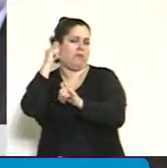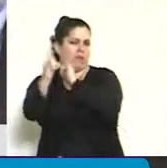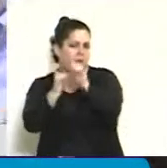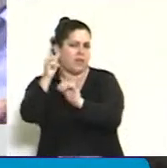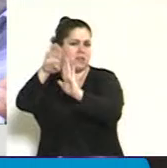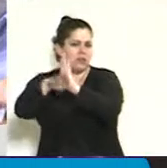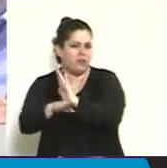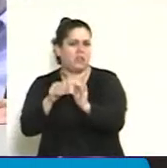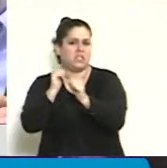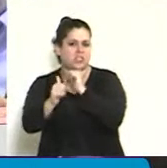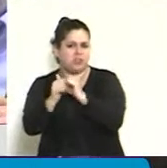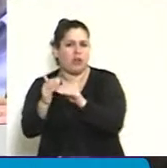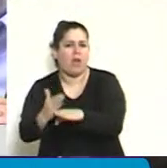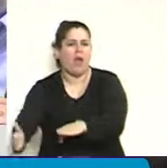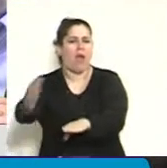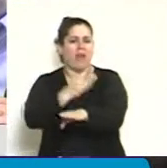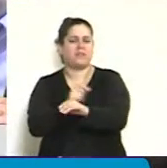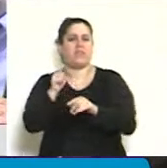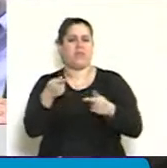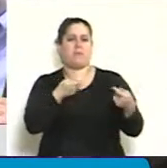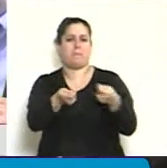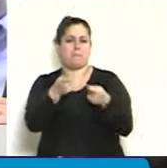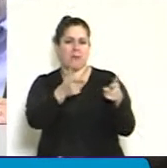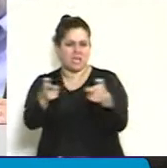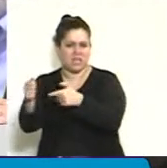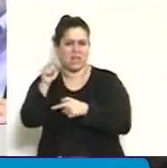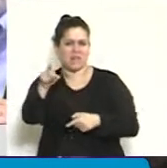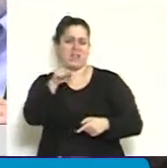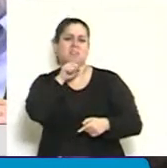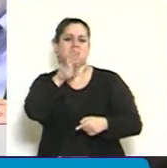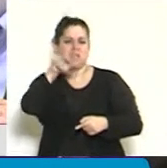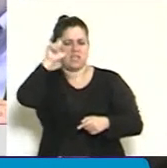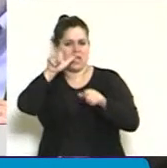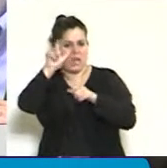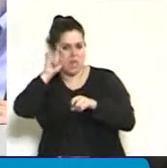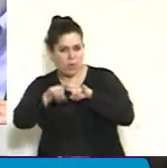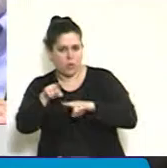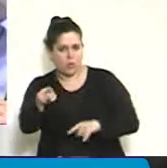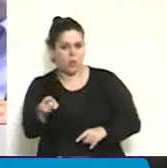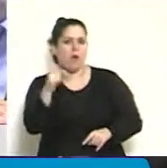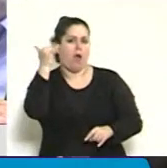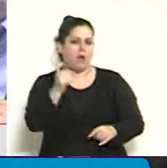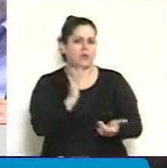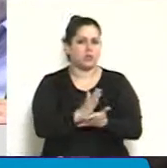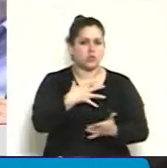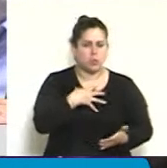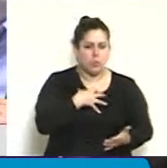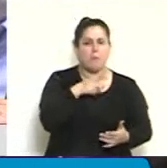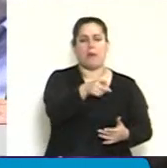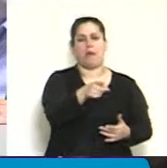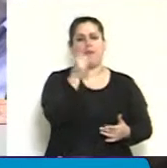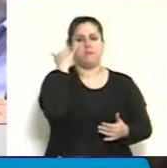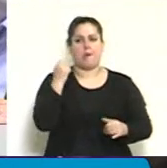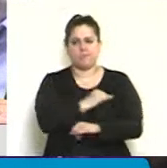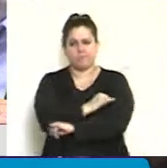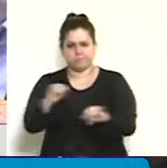posteriores a la llamada masacre de Trelew. La Secretaría también de Derechos Humanos de Chubut difundió la publicación